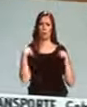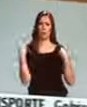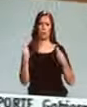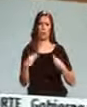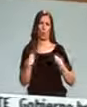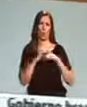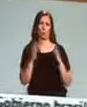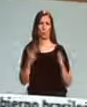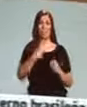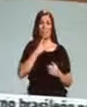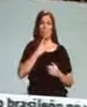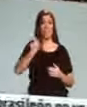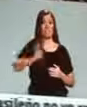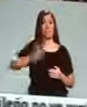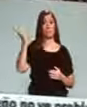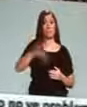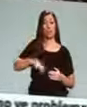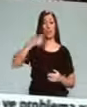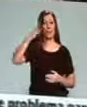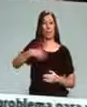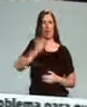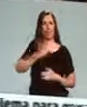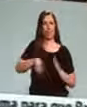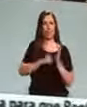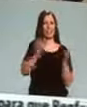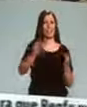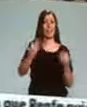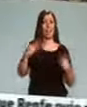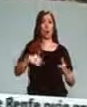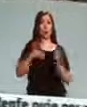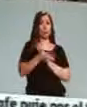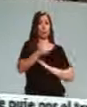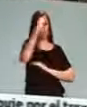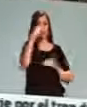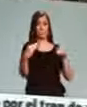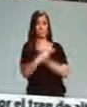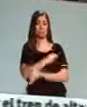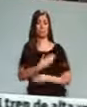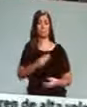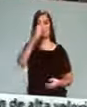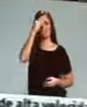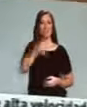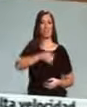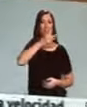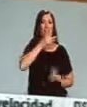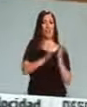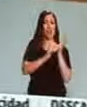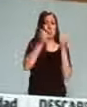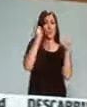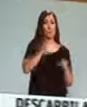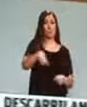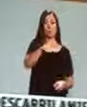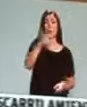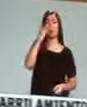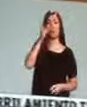privilegio de conocer ya la verdad. Por ello, no precisan que se les diga nada, porque no